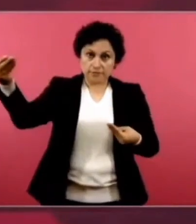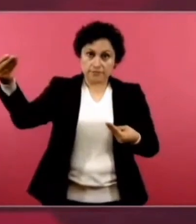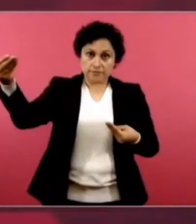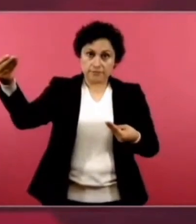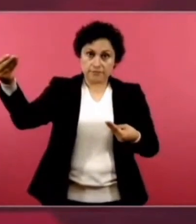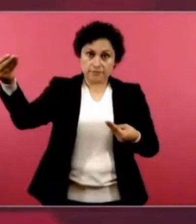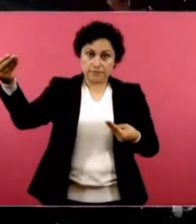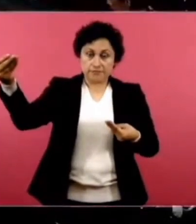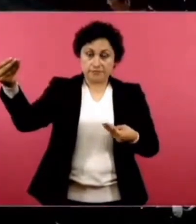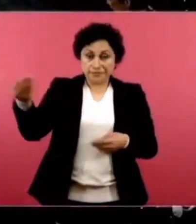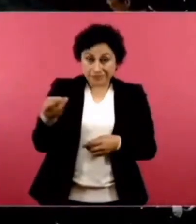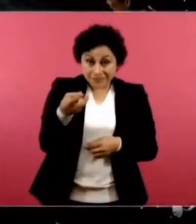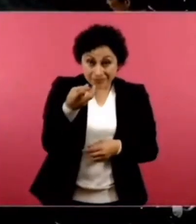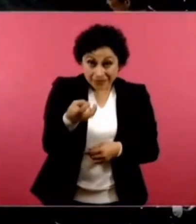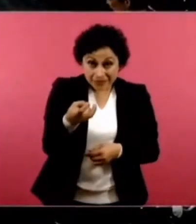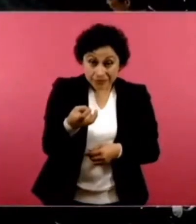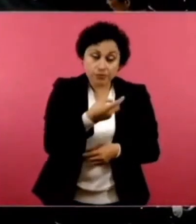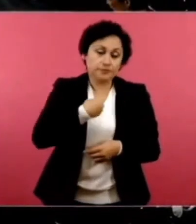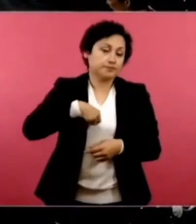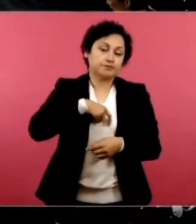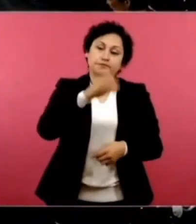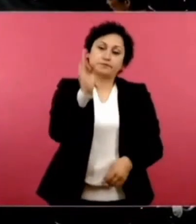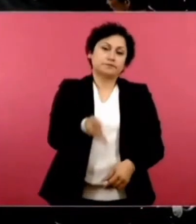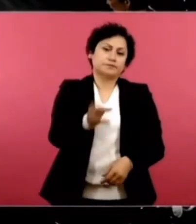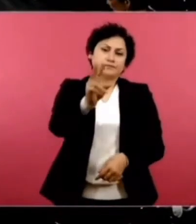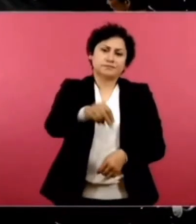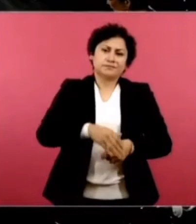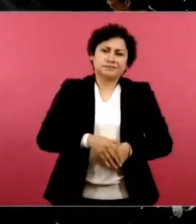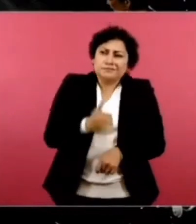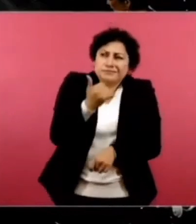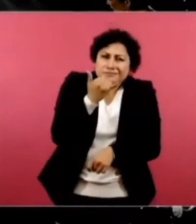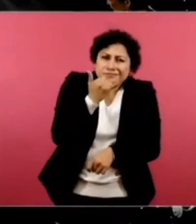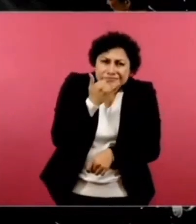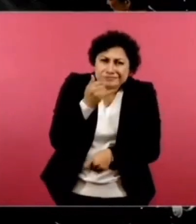hemos estado de acuerdo con eso, porque vamos a compartir